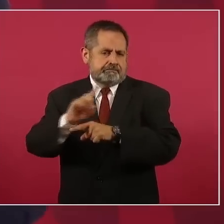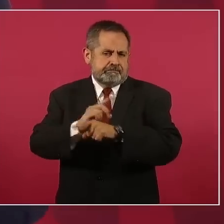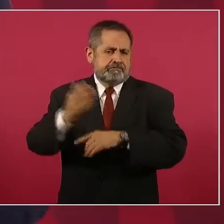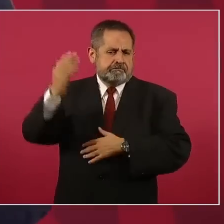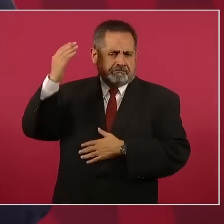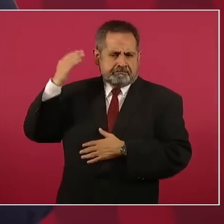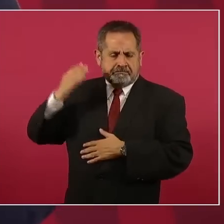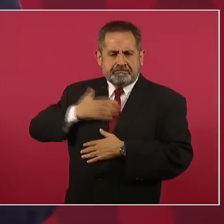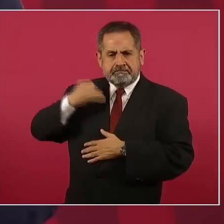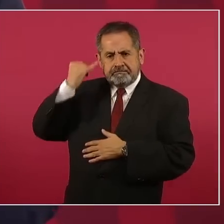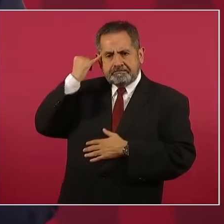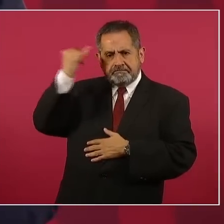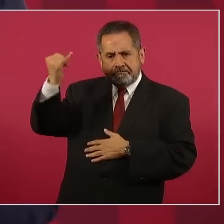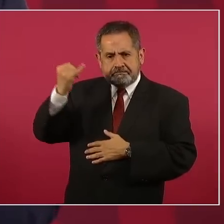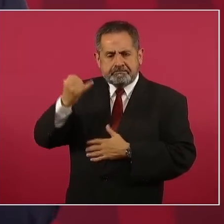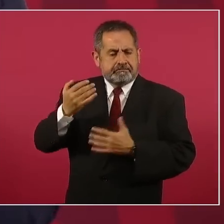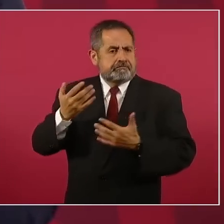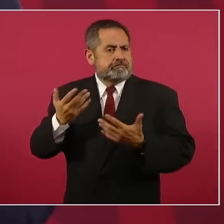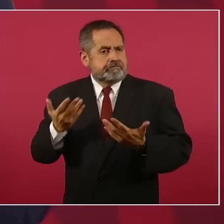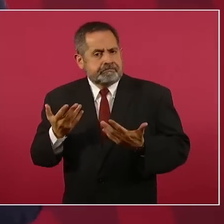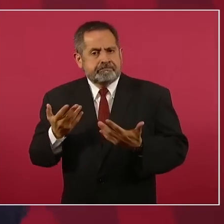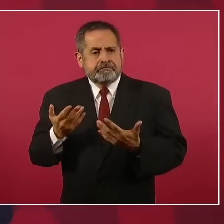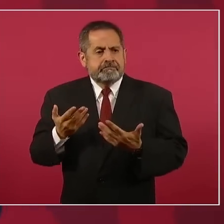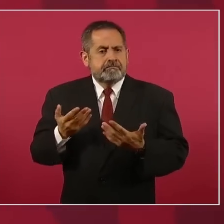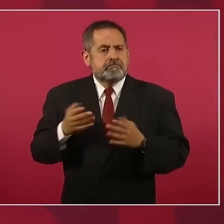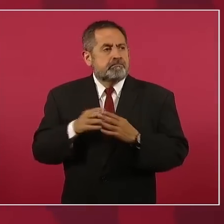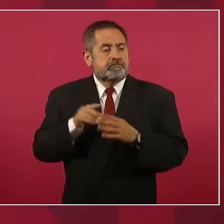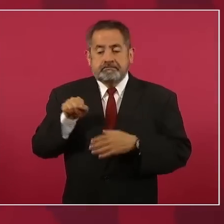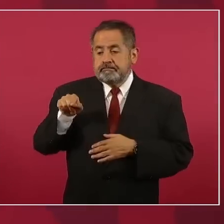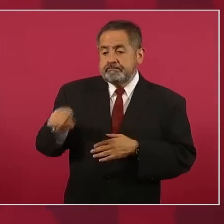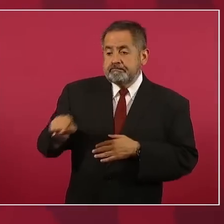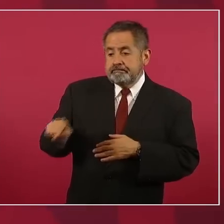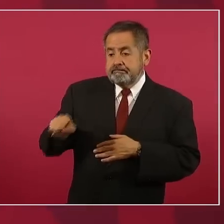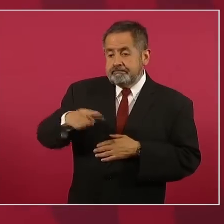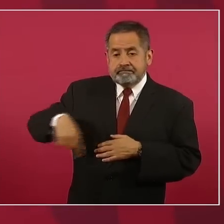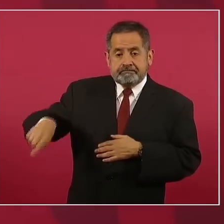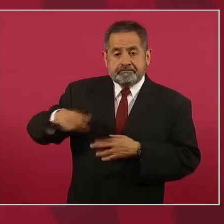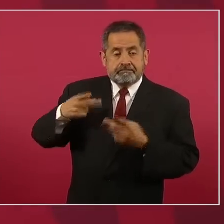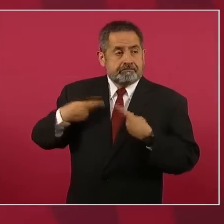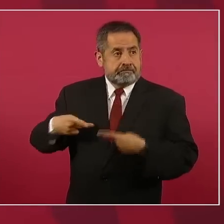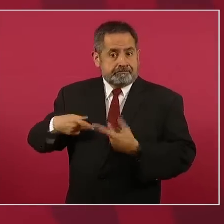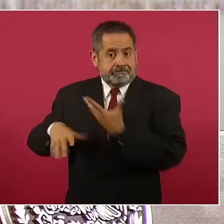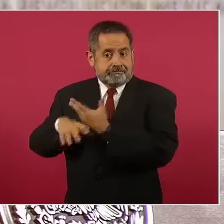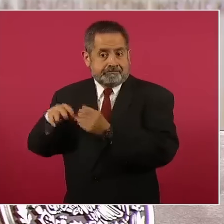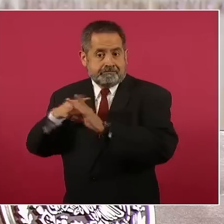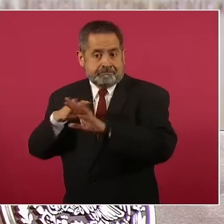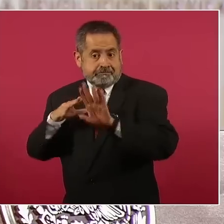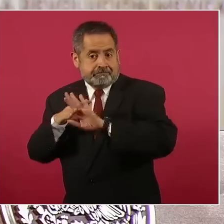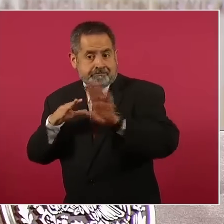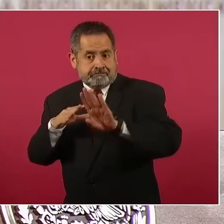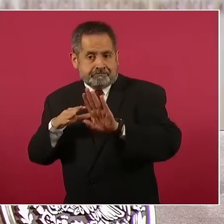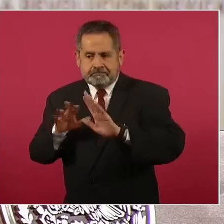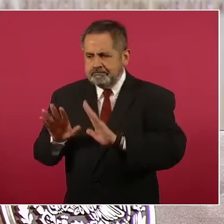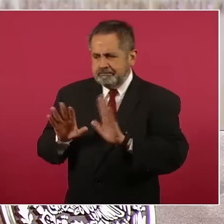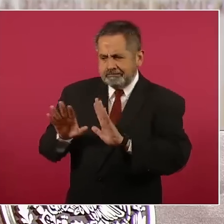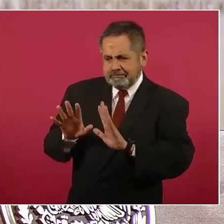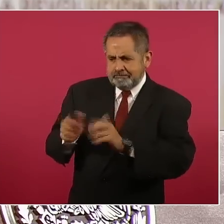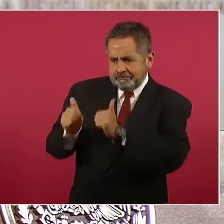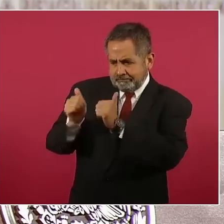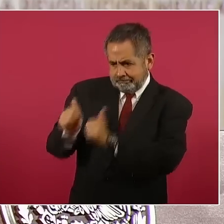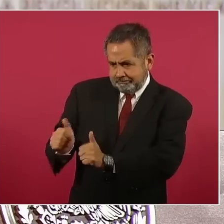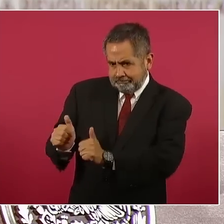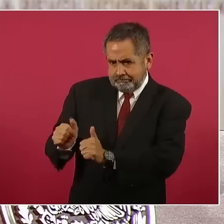de darle trabajo a la gente en sus lugares de